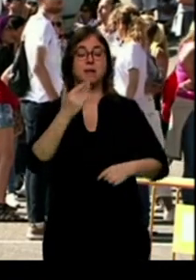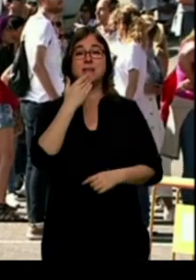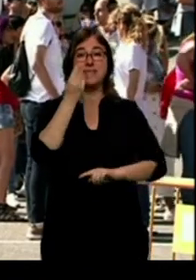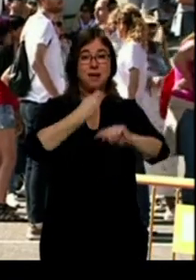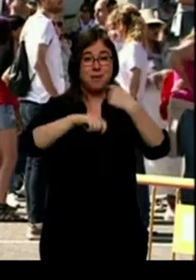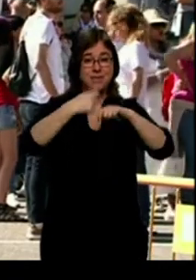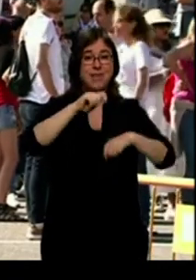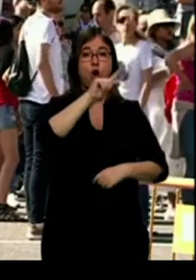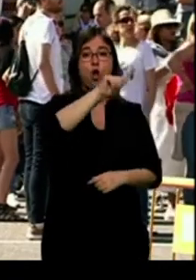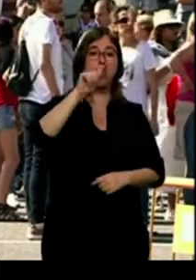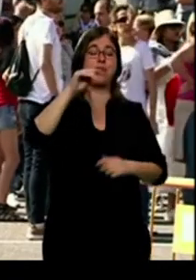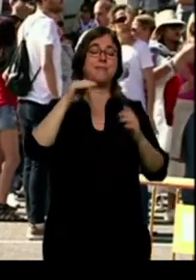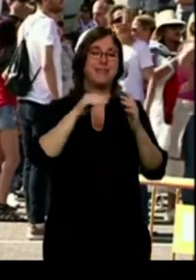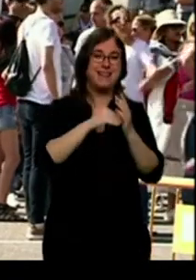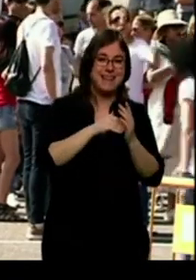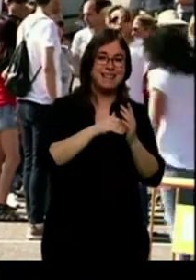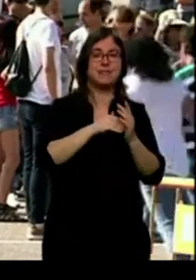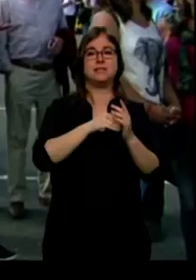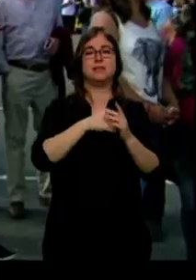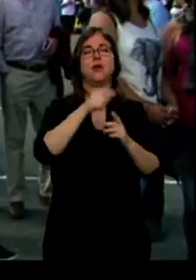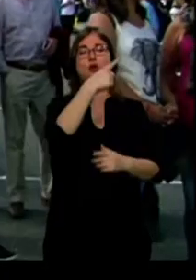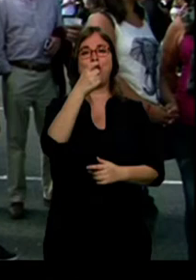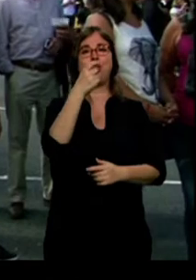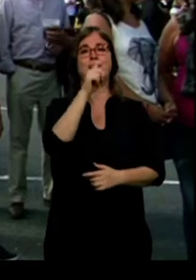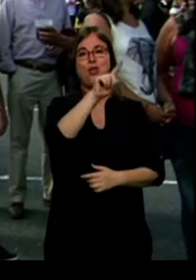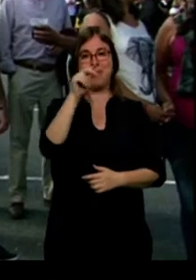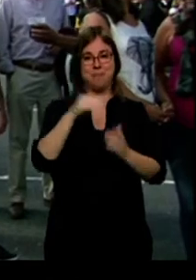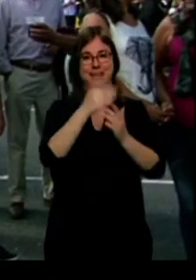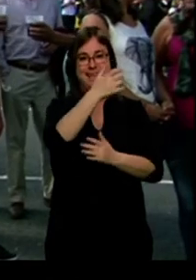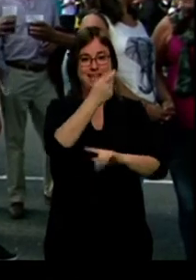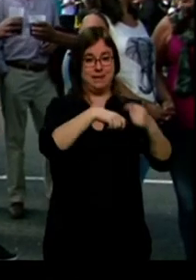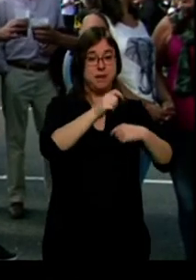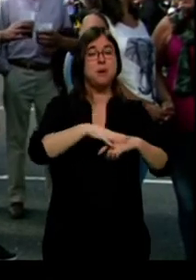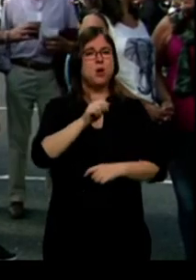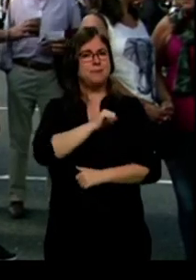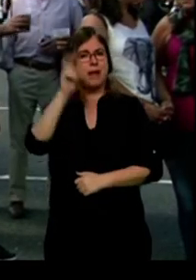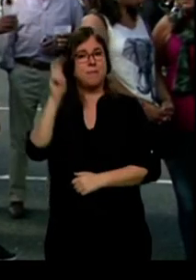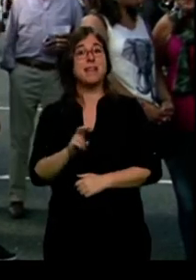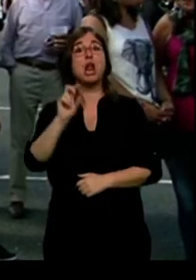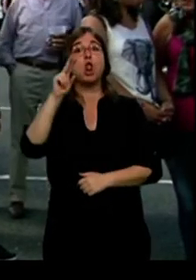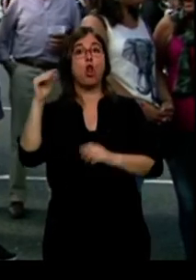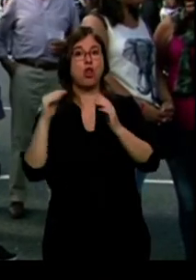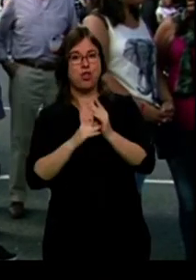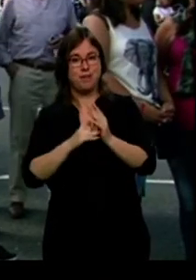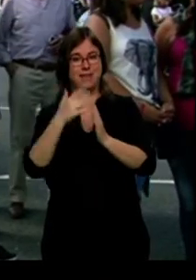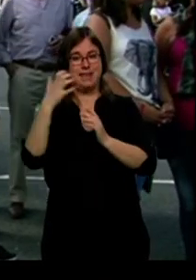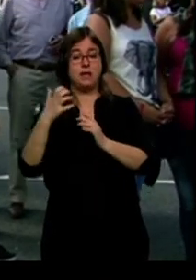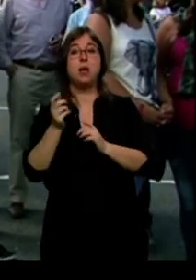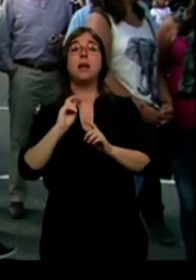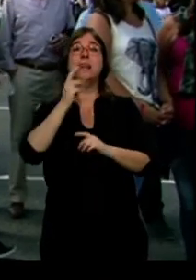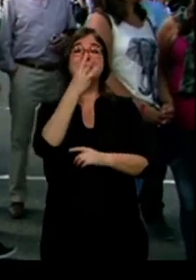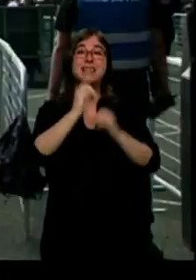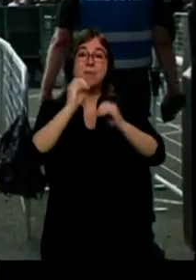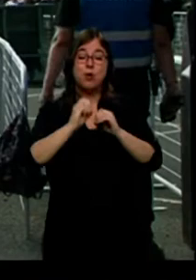esperan 12.500 asistentes. Un 30% de estos acude a la finca Mesegosillo por primera vez, y más del